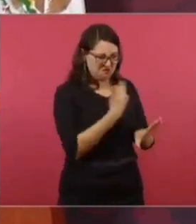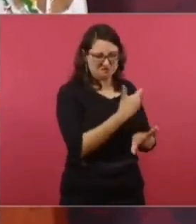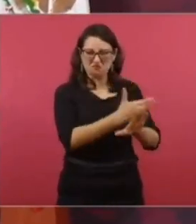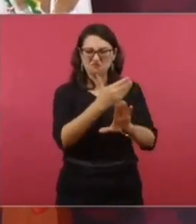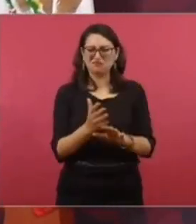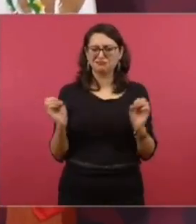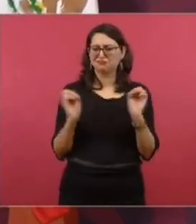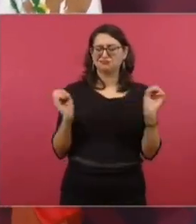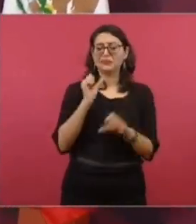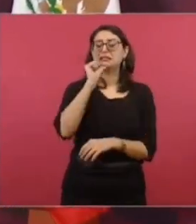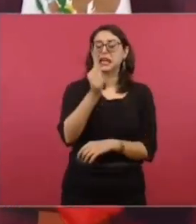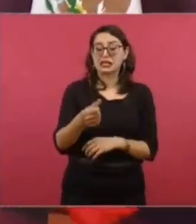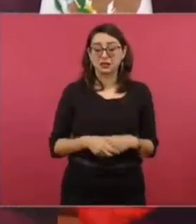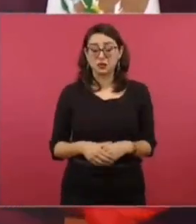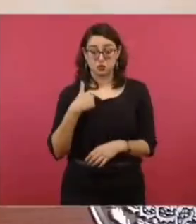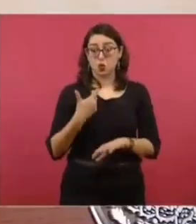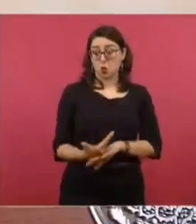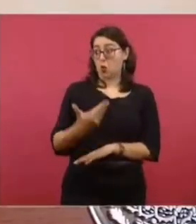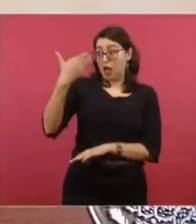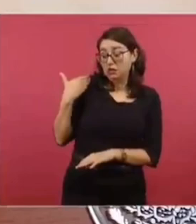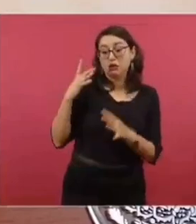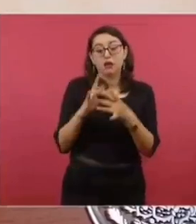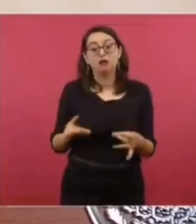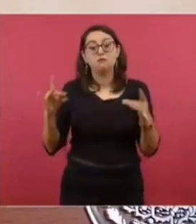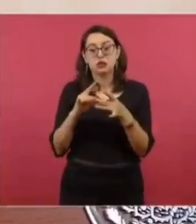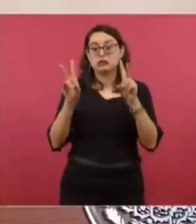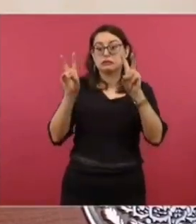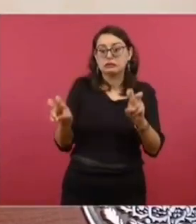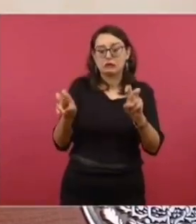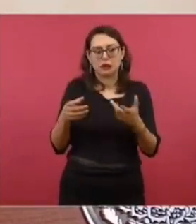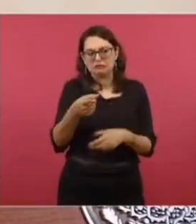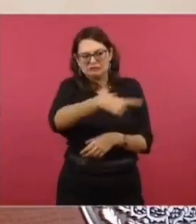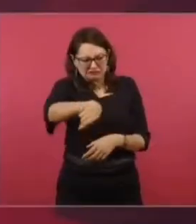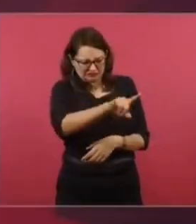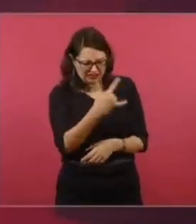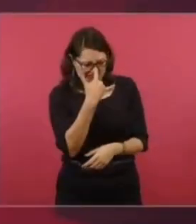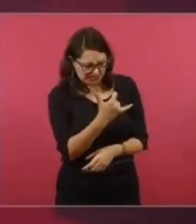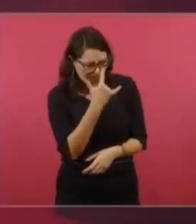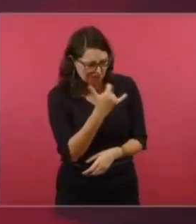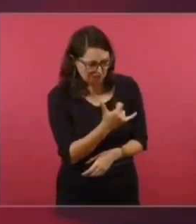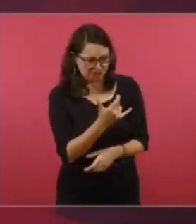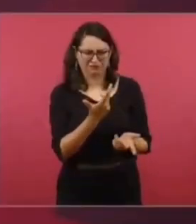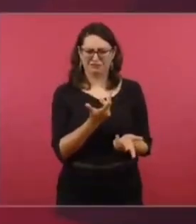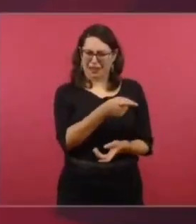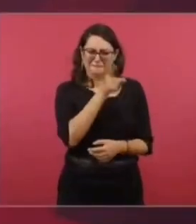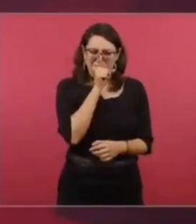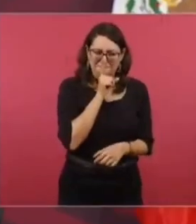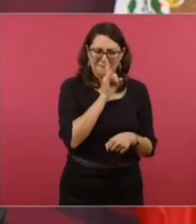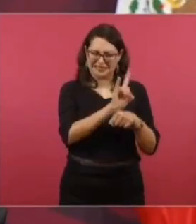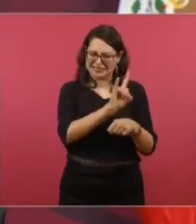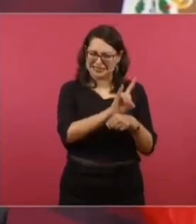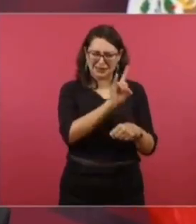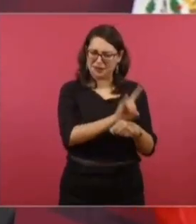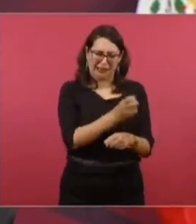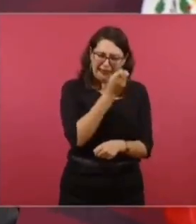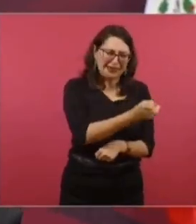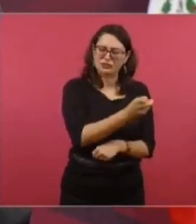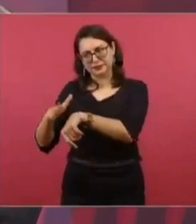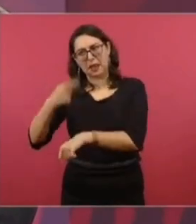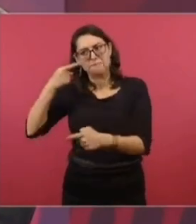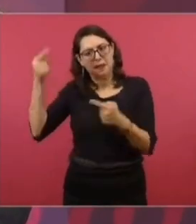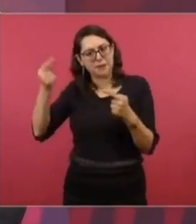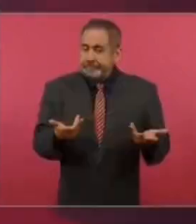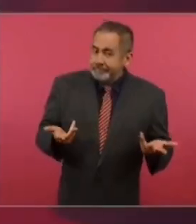consideré importante advertirle a la gente que querían echar a andar una